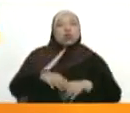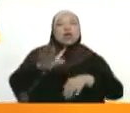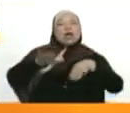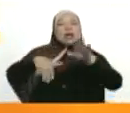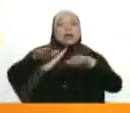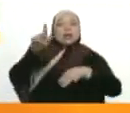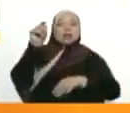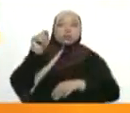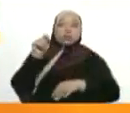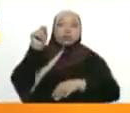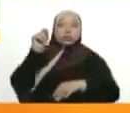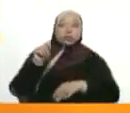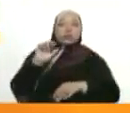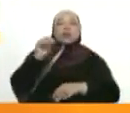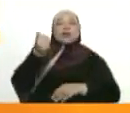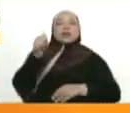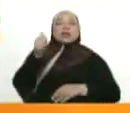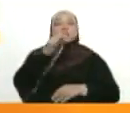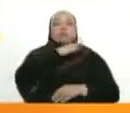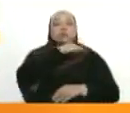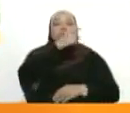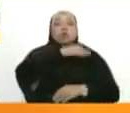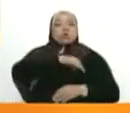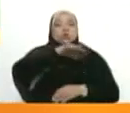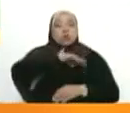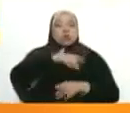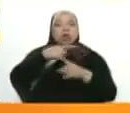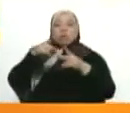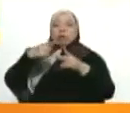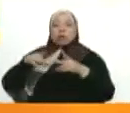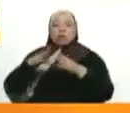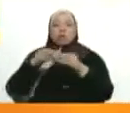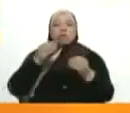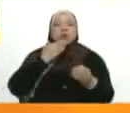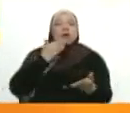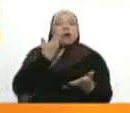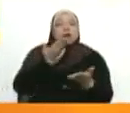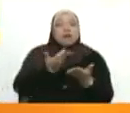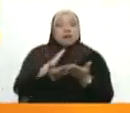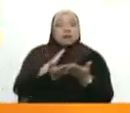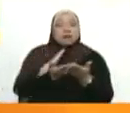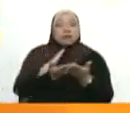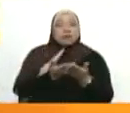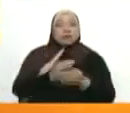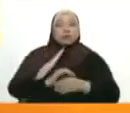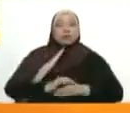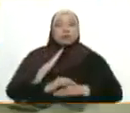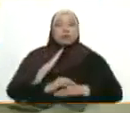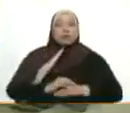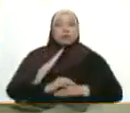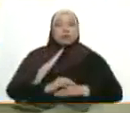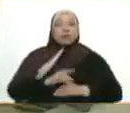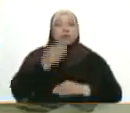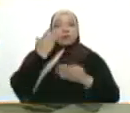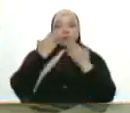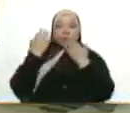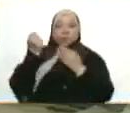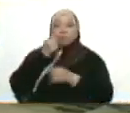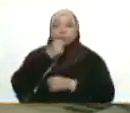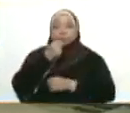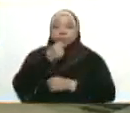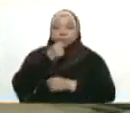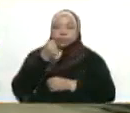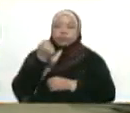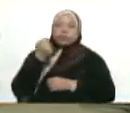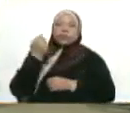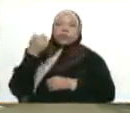parlamentarios y 10 representantes de la sociedad civil. Muchas gracias. Bien, eran las declaraciones de los integrantes de este comité